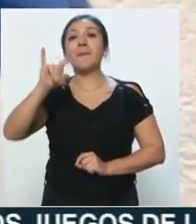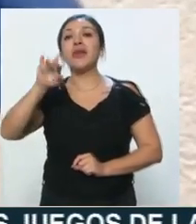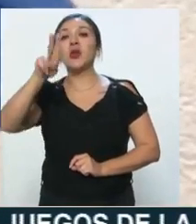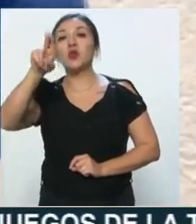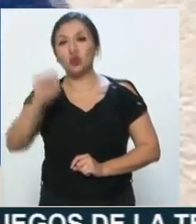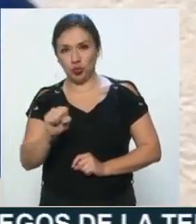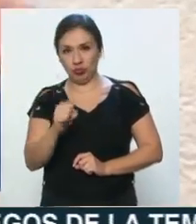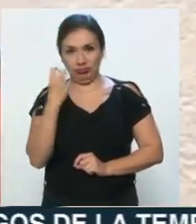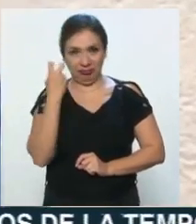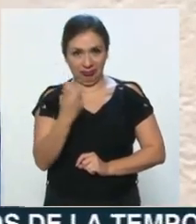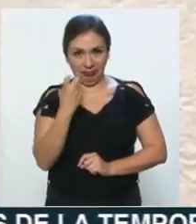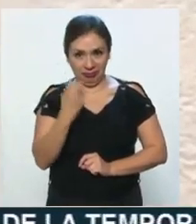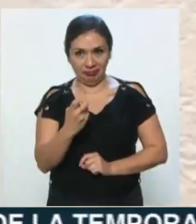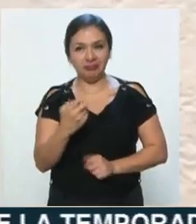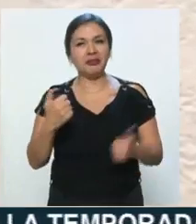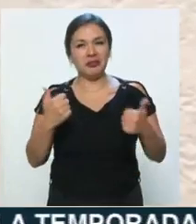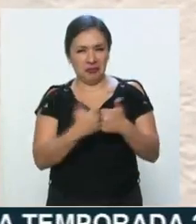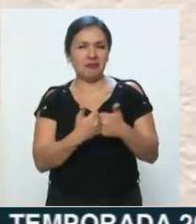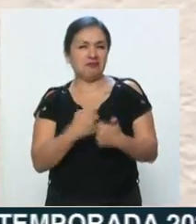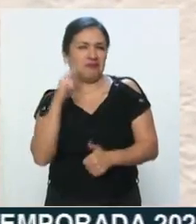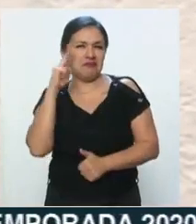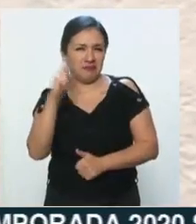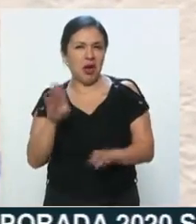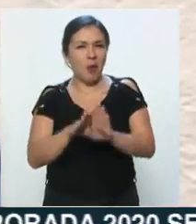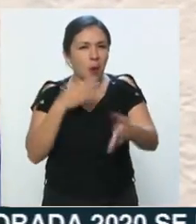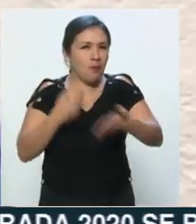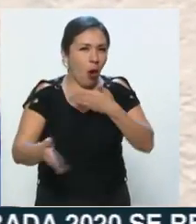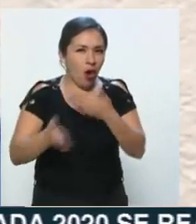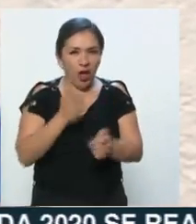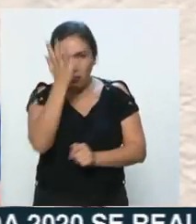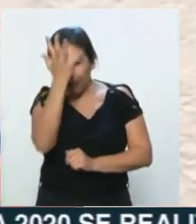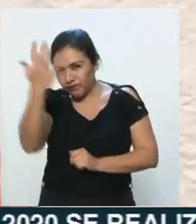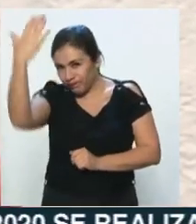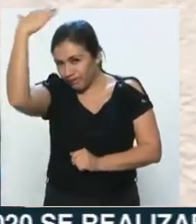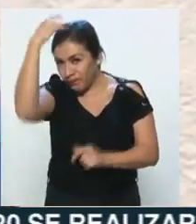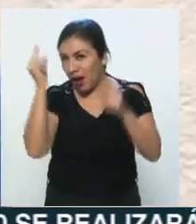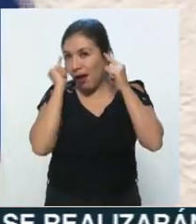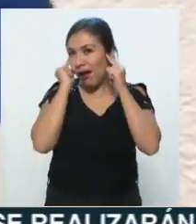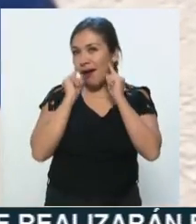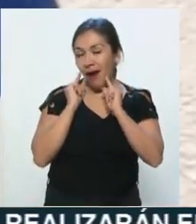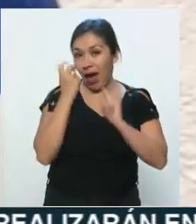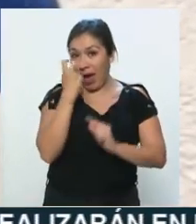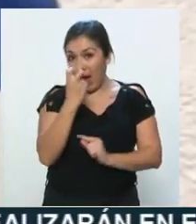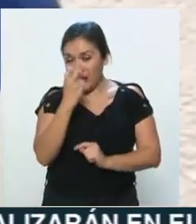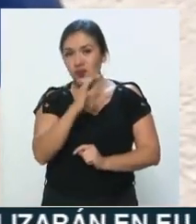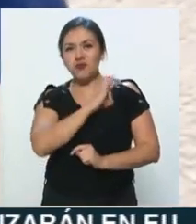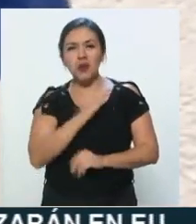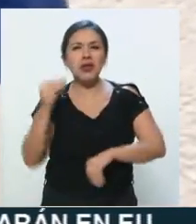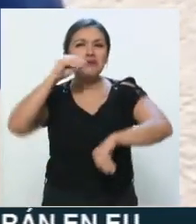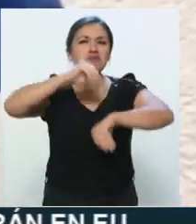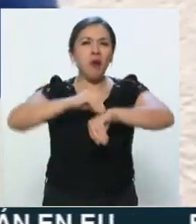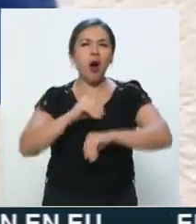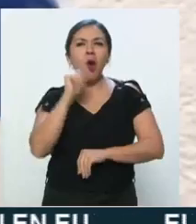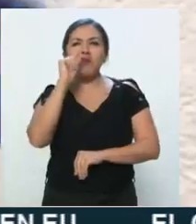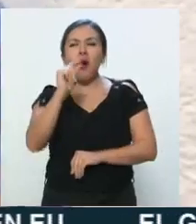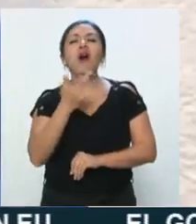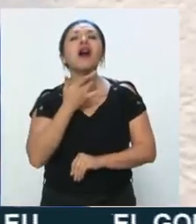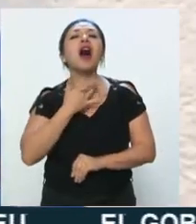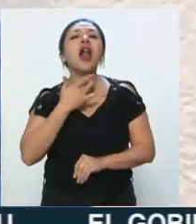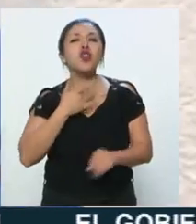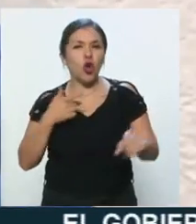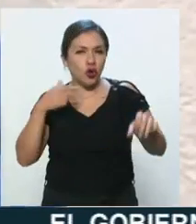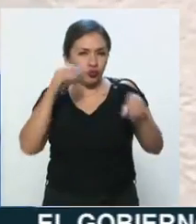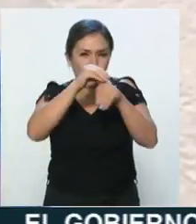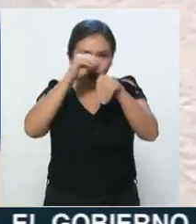acá de un poquito de actitud, ya sabes, ¿no? Ya tienes copete, tienes patilla, esta patilla de espuma le puedes poner un poquito de alcohol,